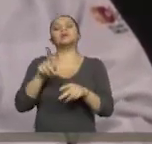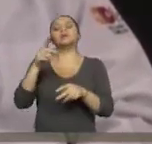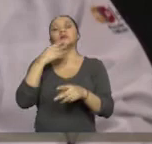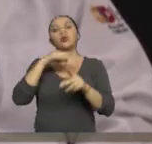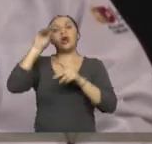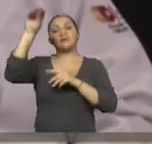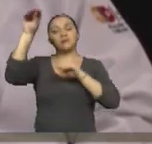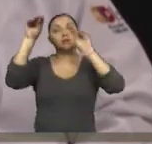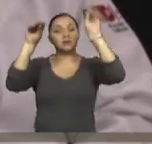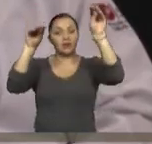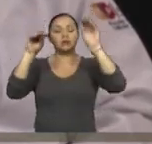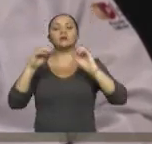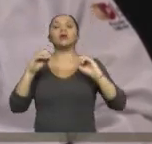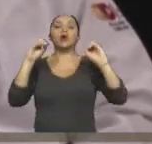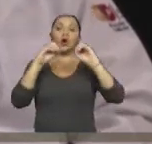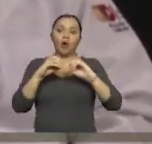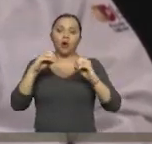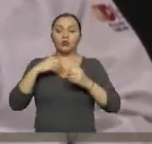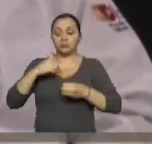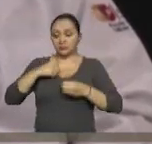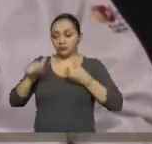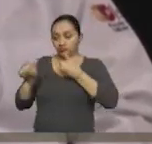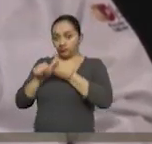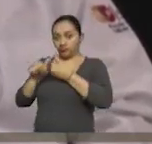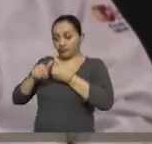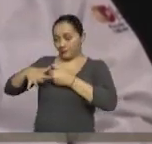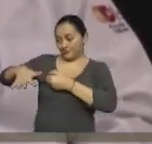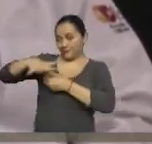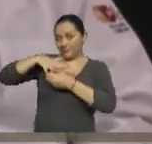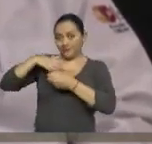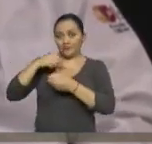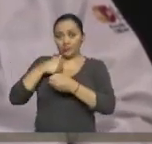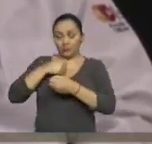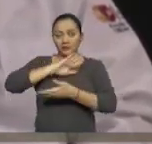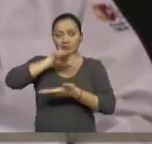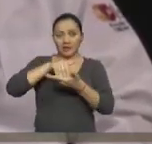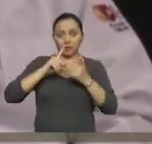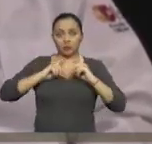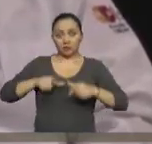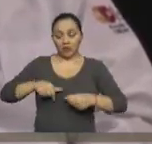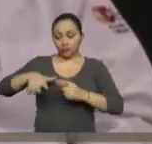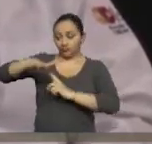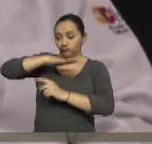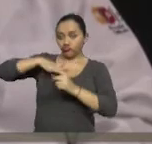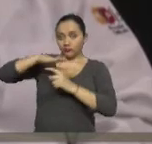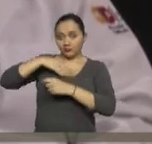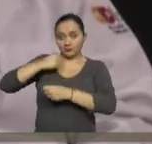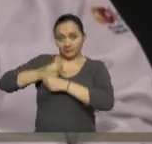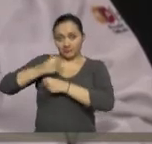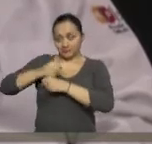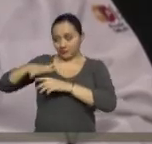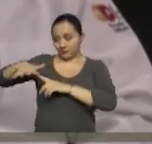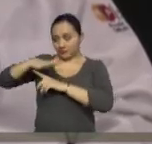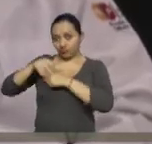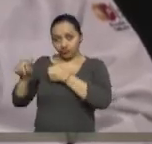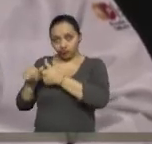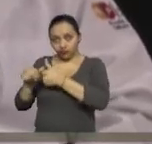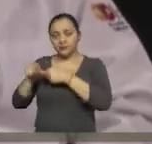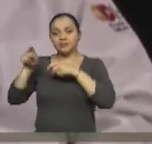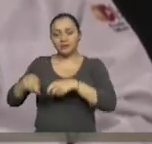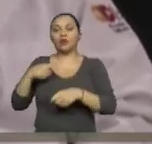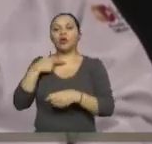nuestras unidades operativas, también nosotros hacemos trabajo que tiene que ver con la